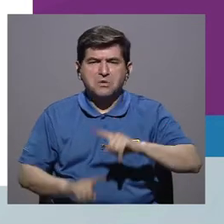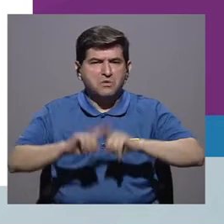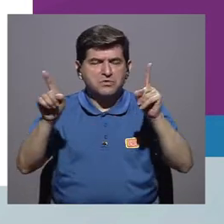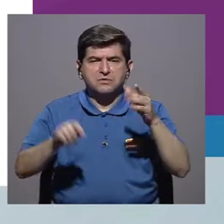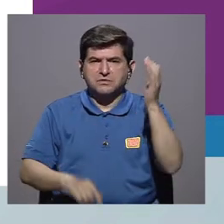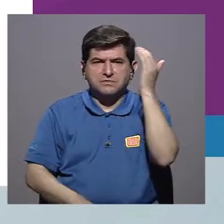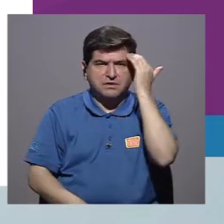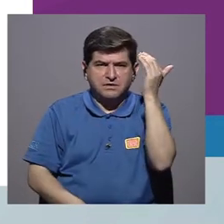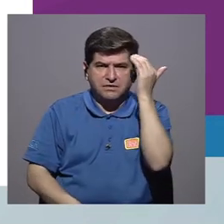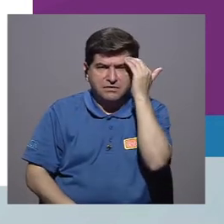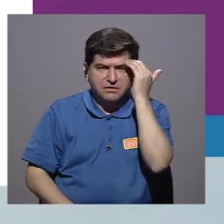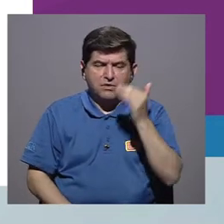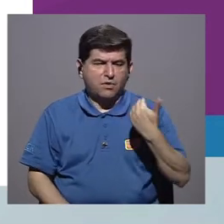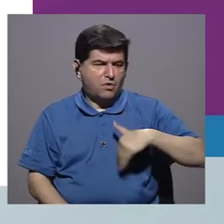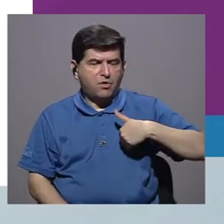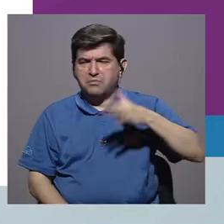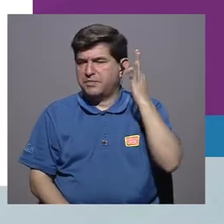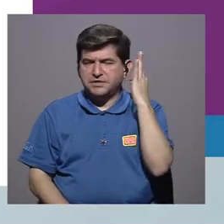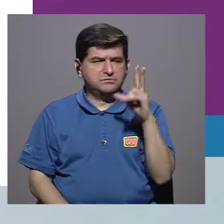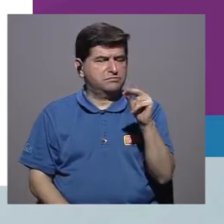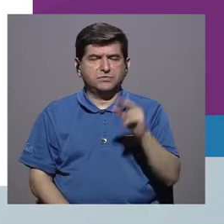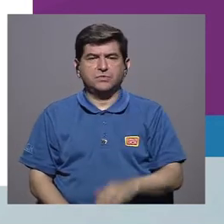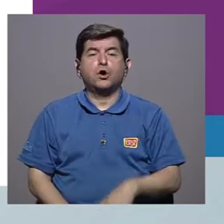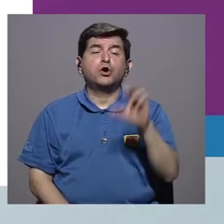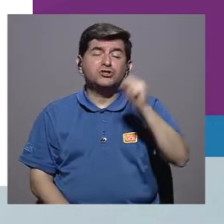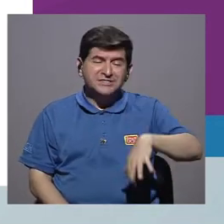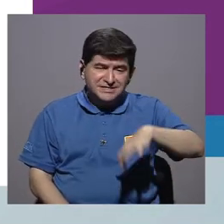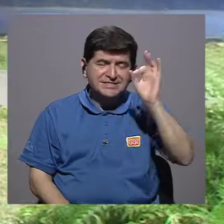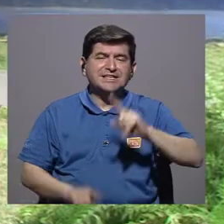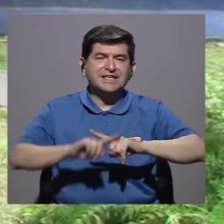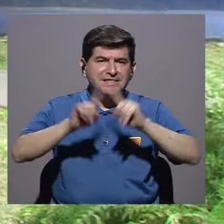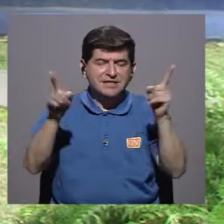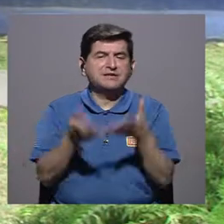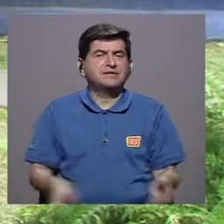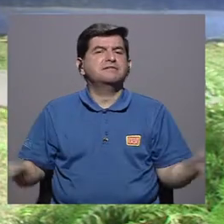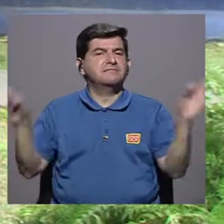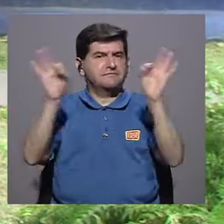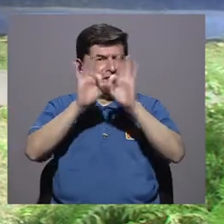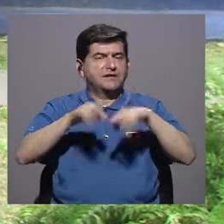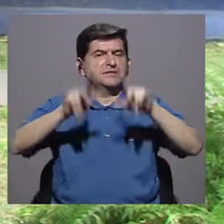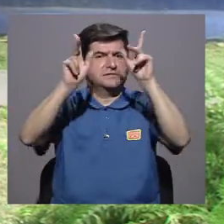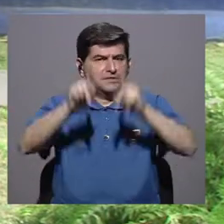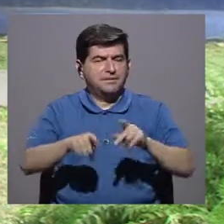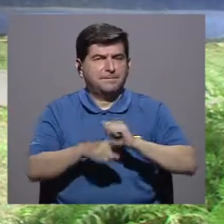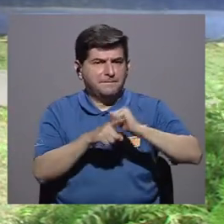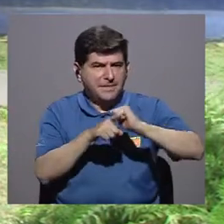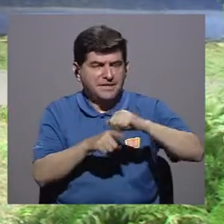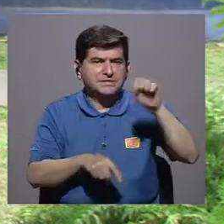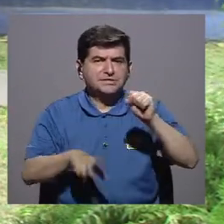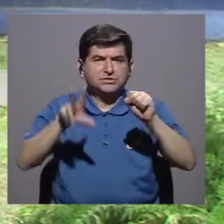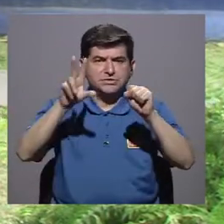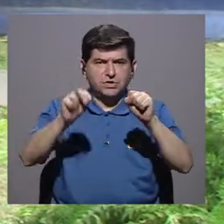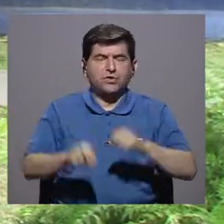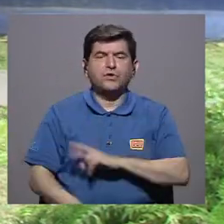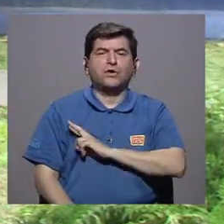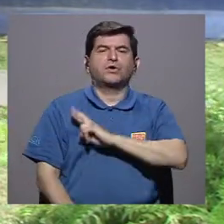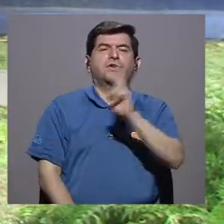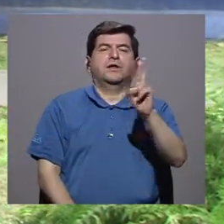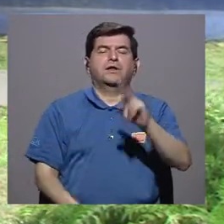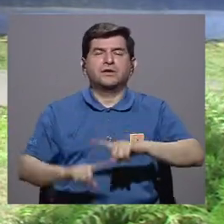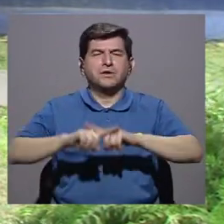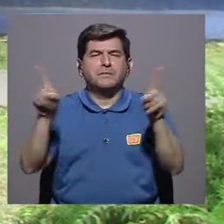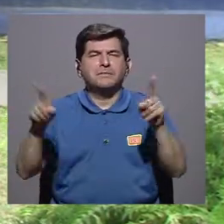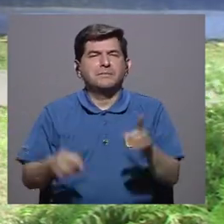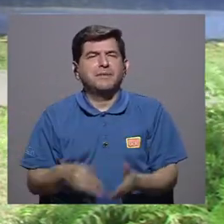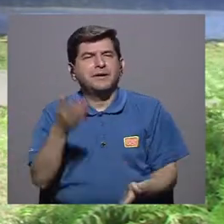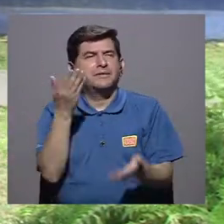conocimiento, entre hombres y mujeres. Sí se encontraron diferencias relevantes en cuanto a las personas que practican una religión, pero más que